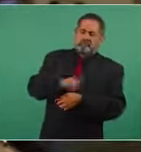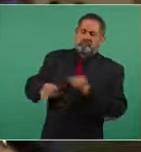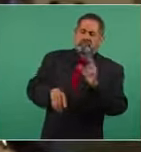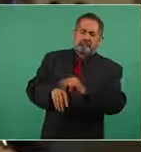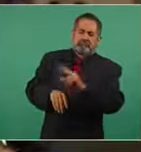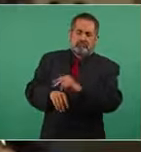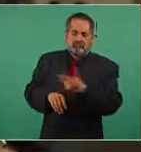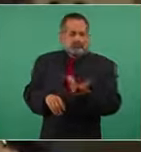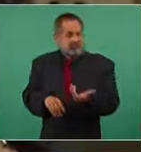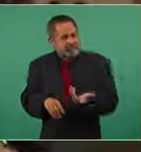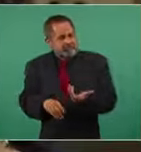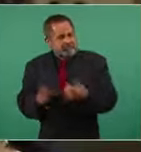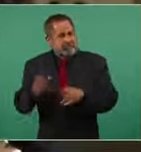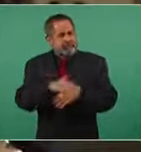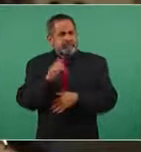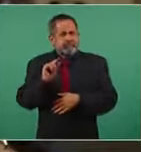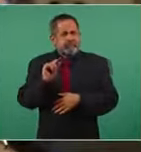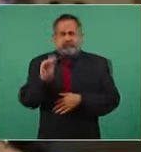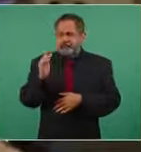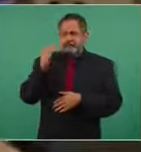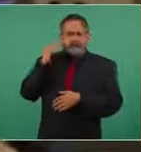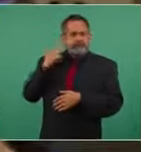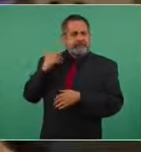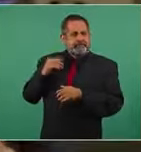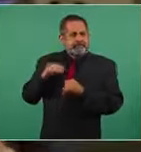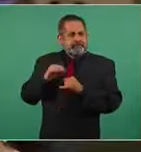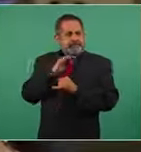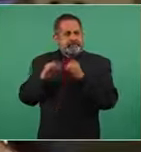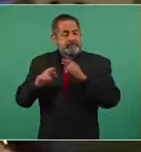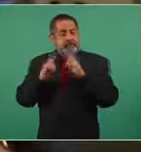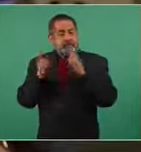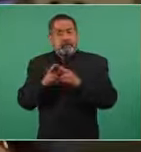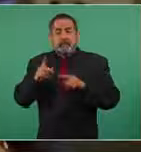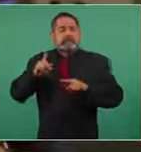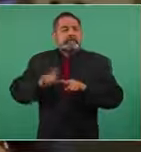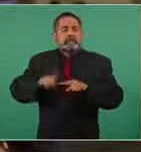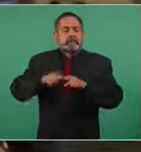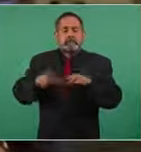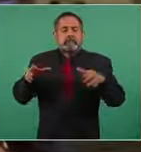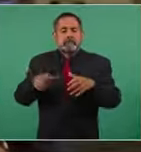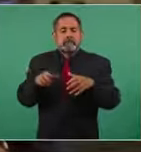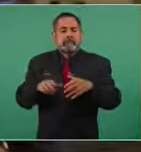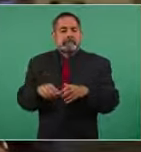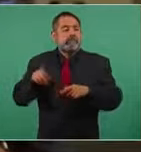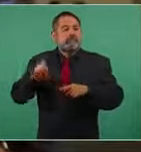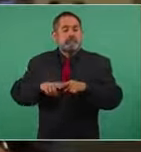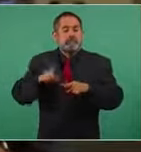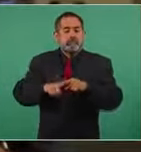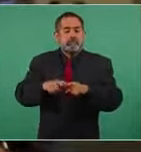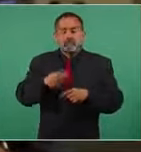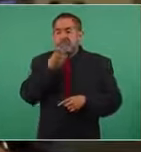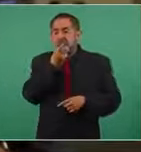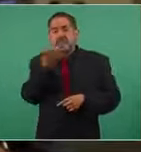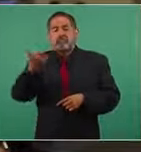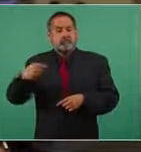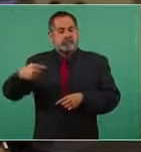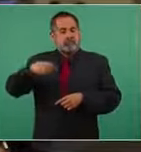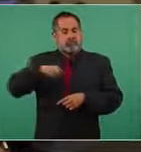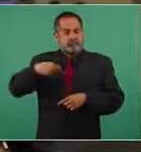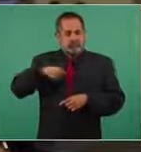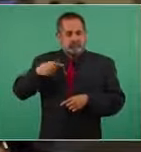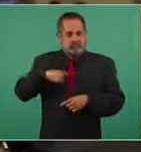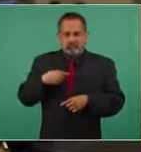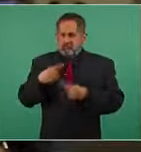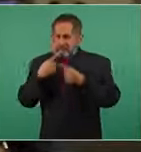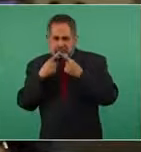por qué en la última reunión alguien se atrevió a decir que yo estaba realizando